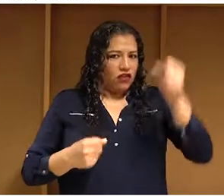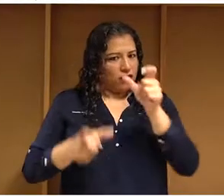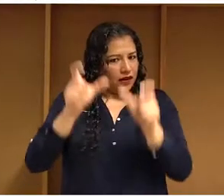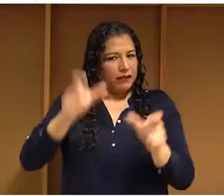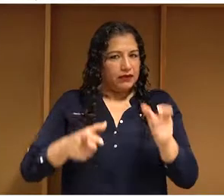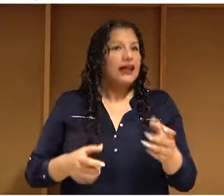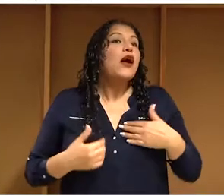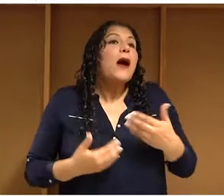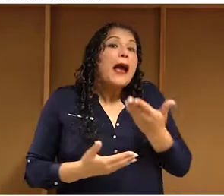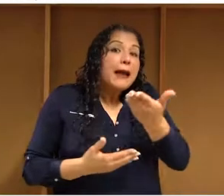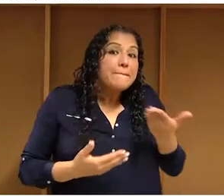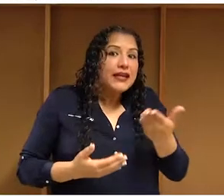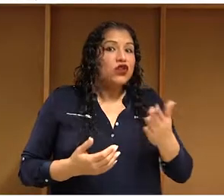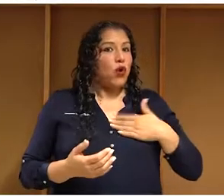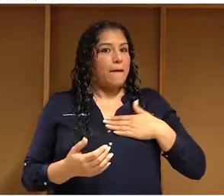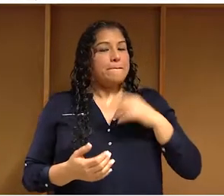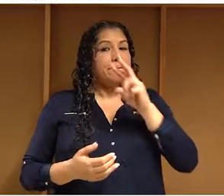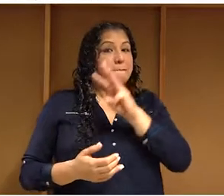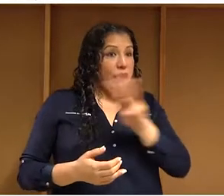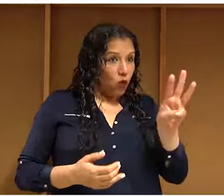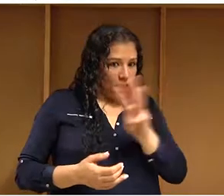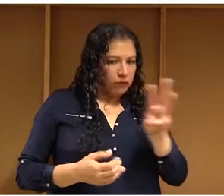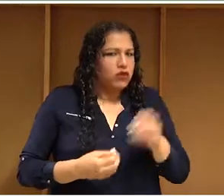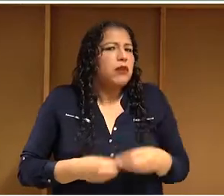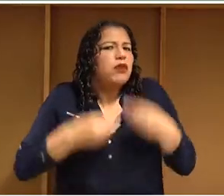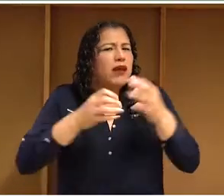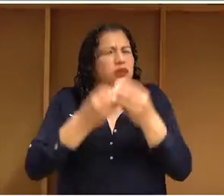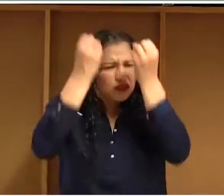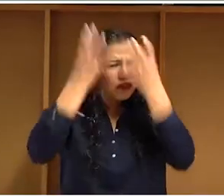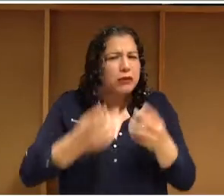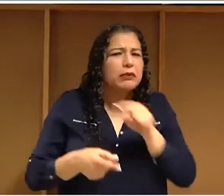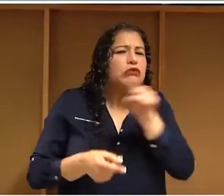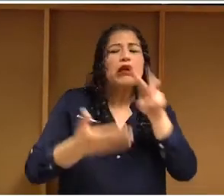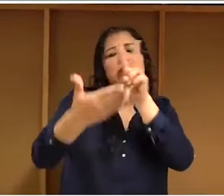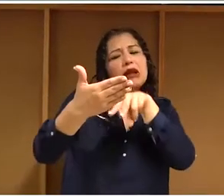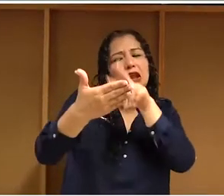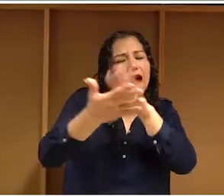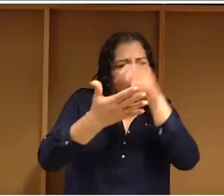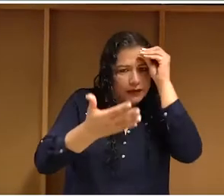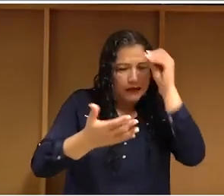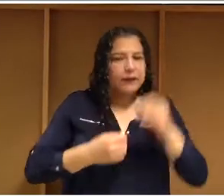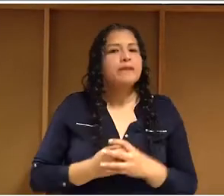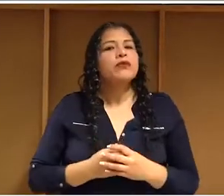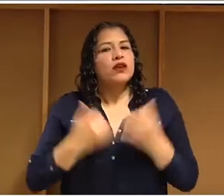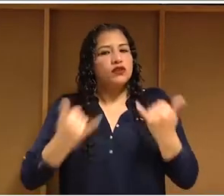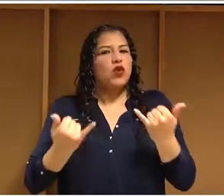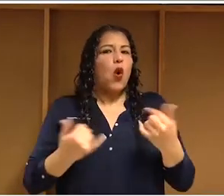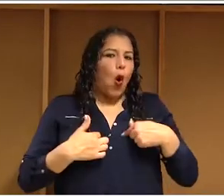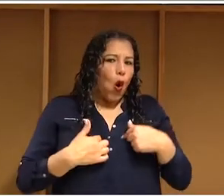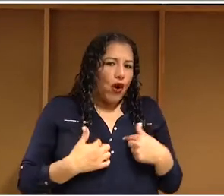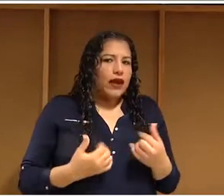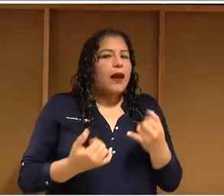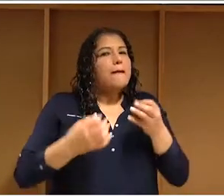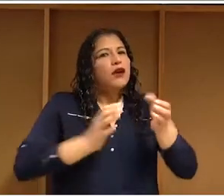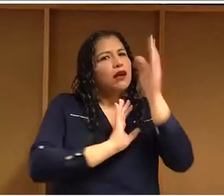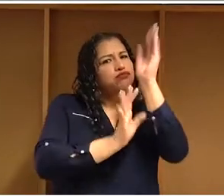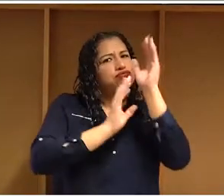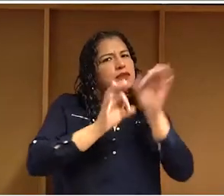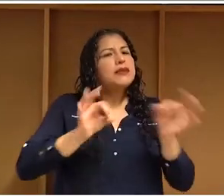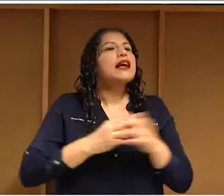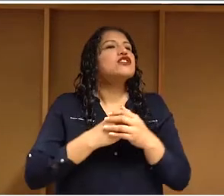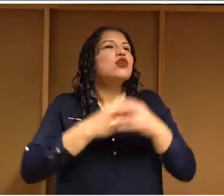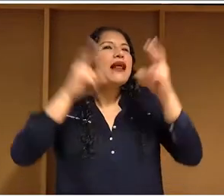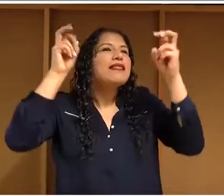que visiten nuestra página web, tenemos un blog donde constantemente publicamos cosas. Pero, de todas estas cosas que hacemos, hoy les he venido a hablar en particular de ciudadanía